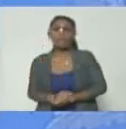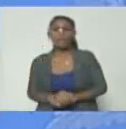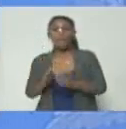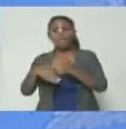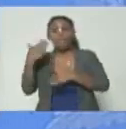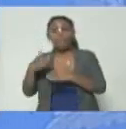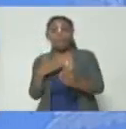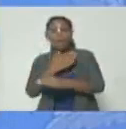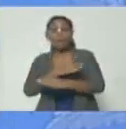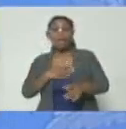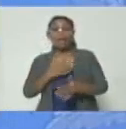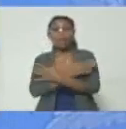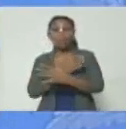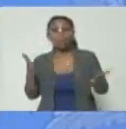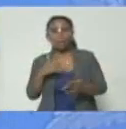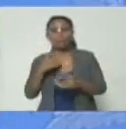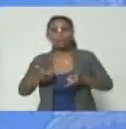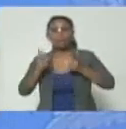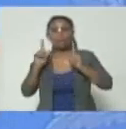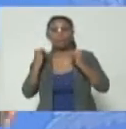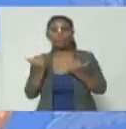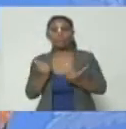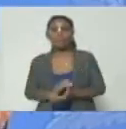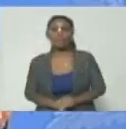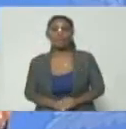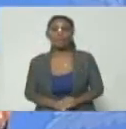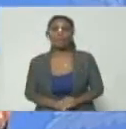recurren a solidaridades automáticas y